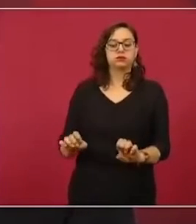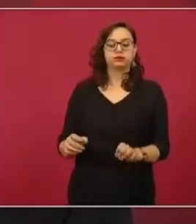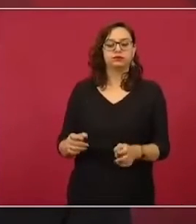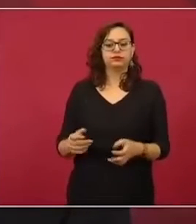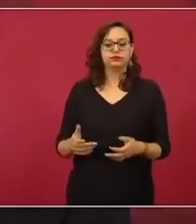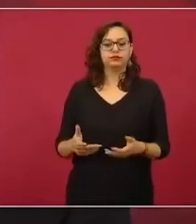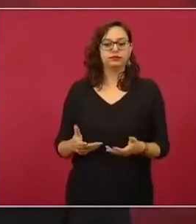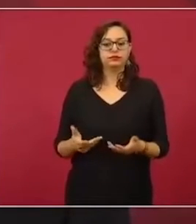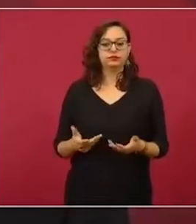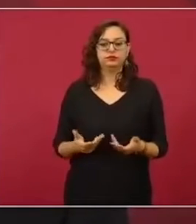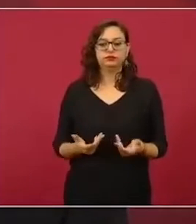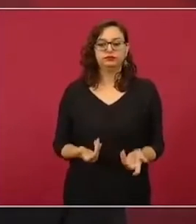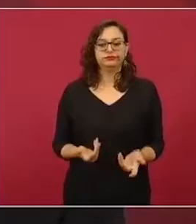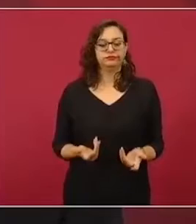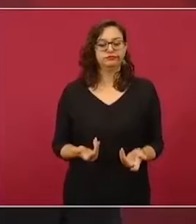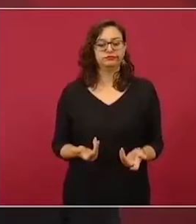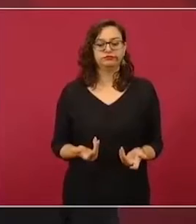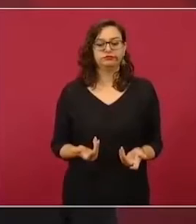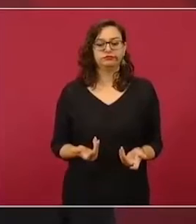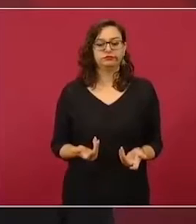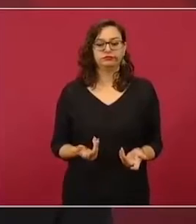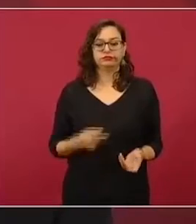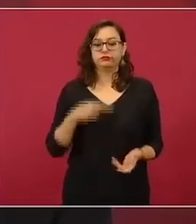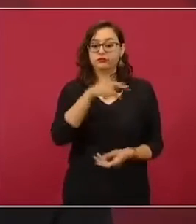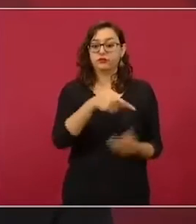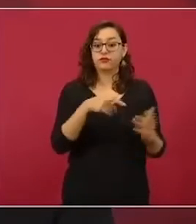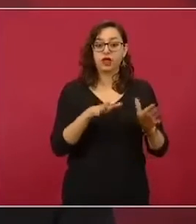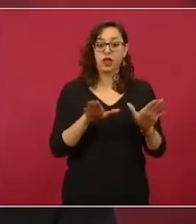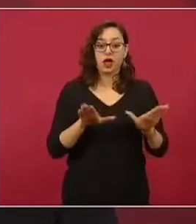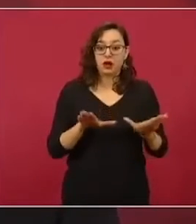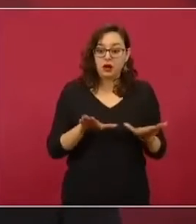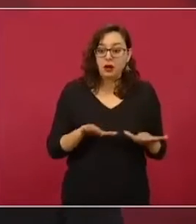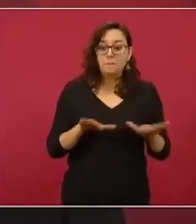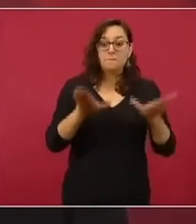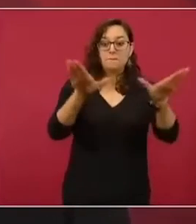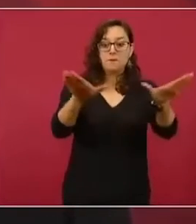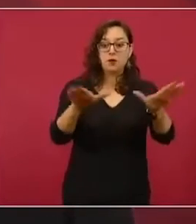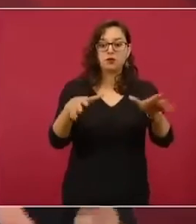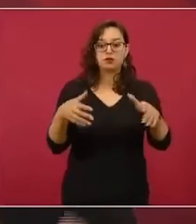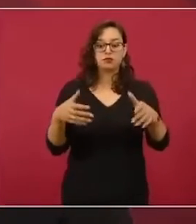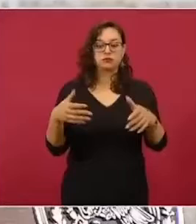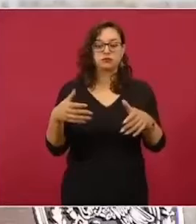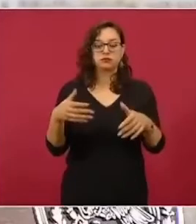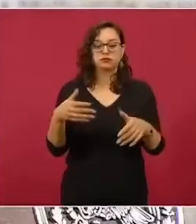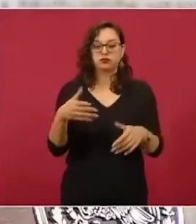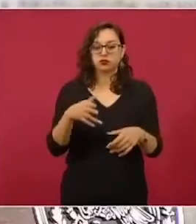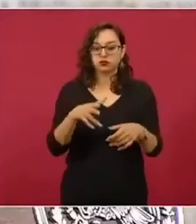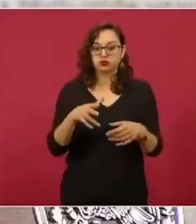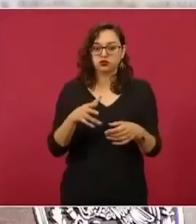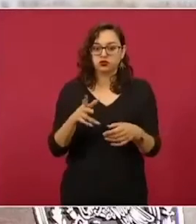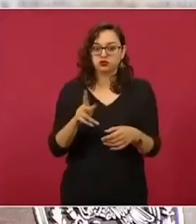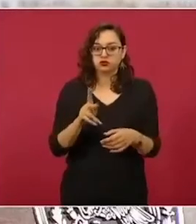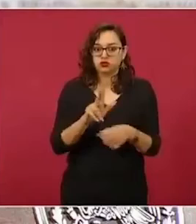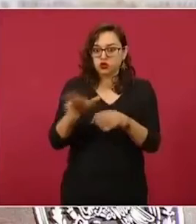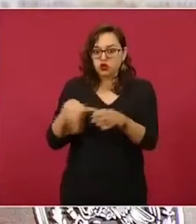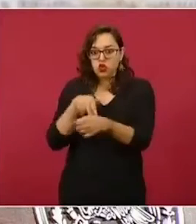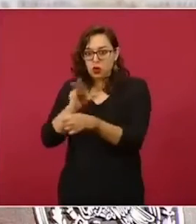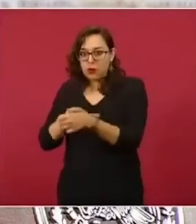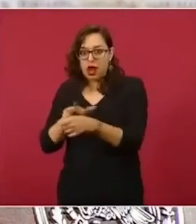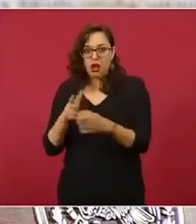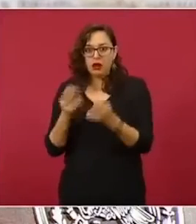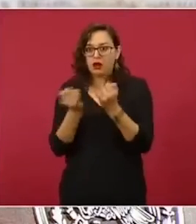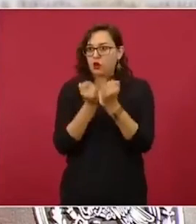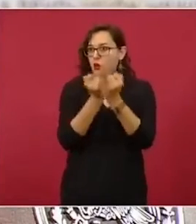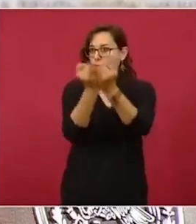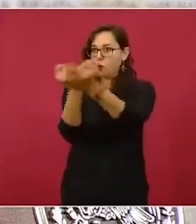de estándar, sino es un avión arreglado